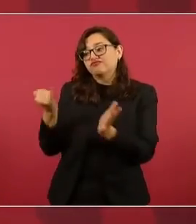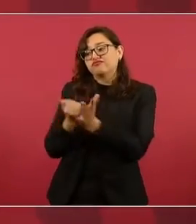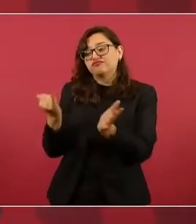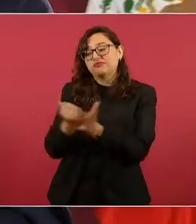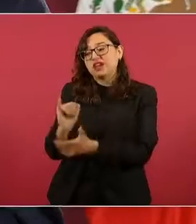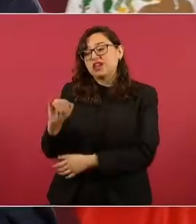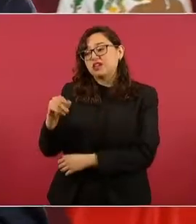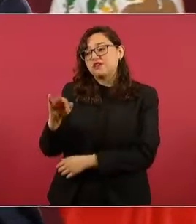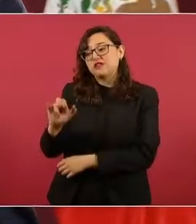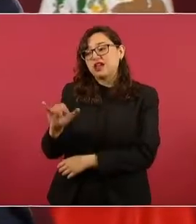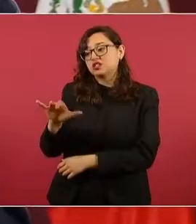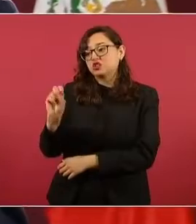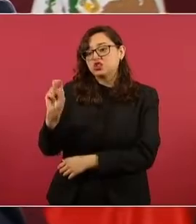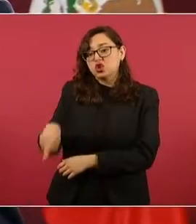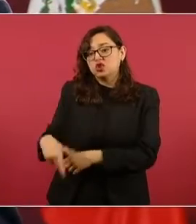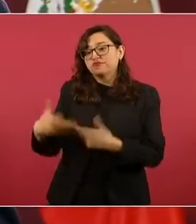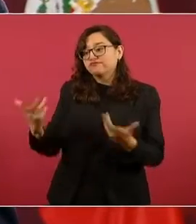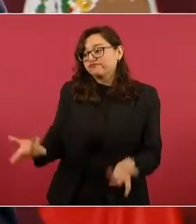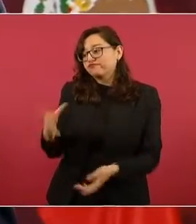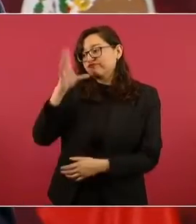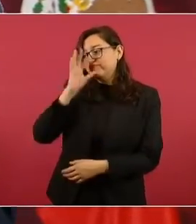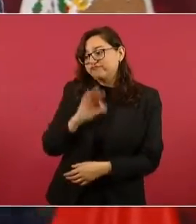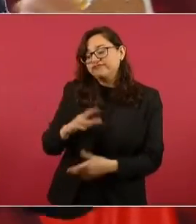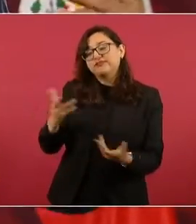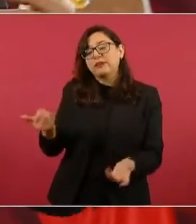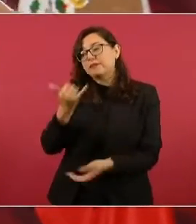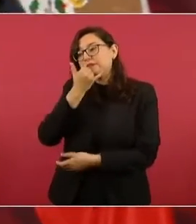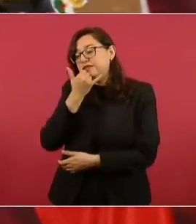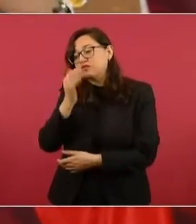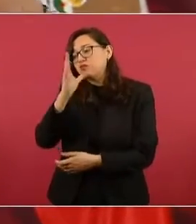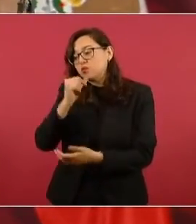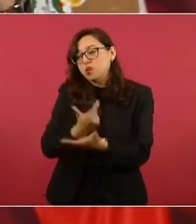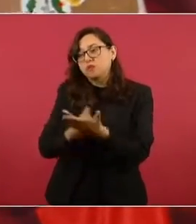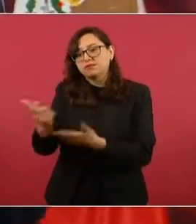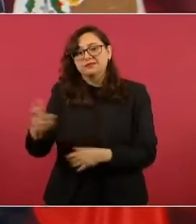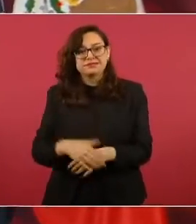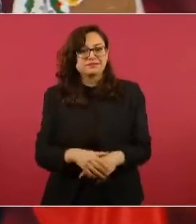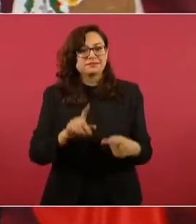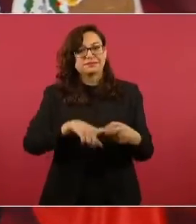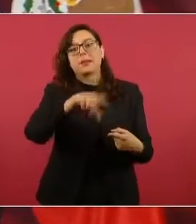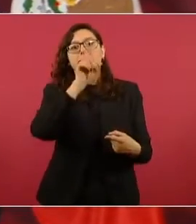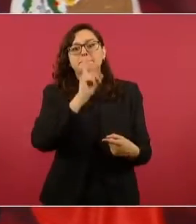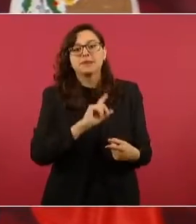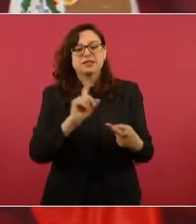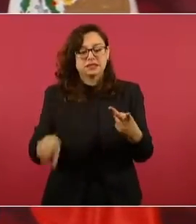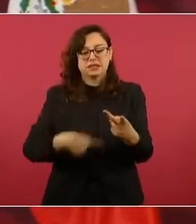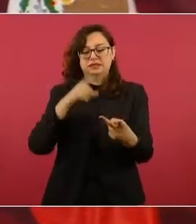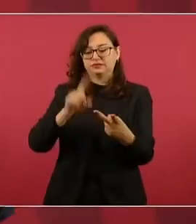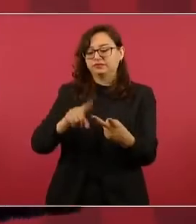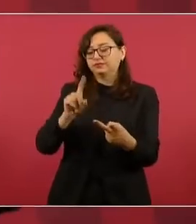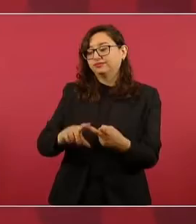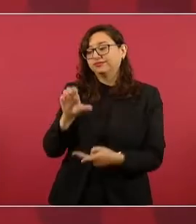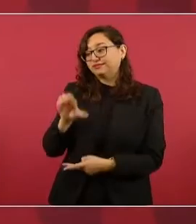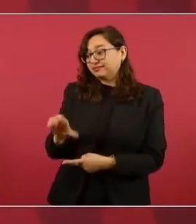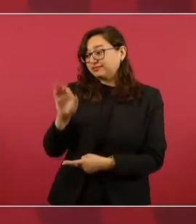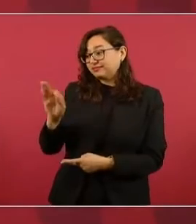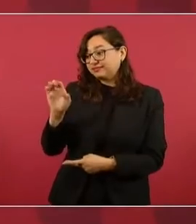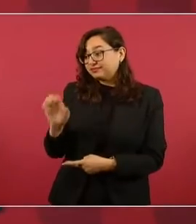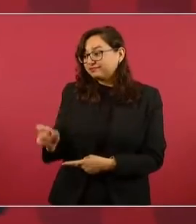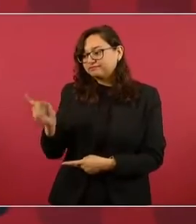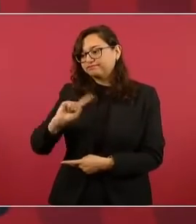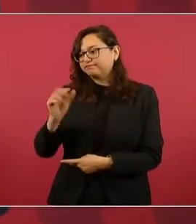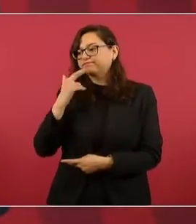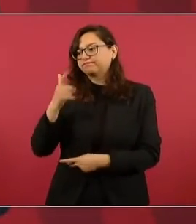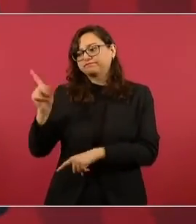y así no sé cuántas mentiras, pues esa era otra,